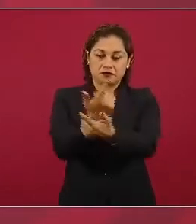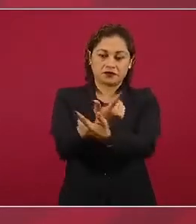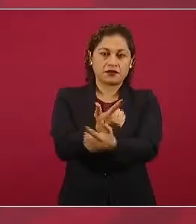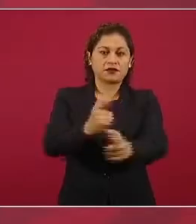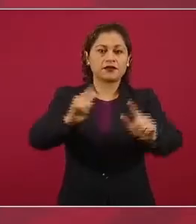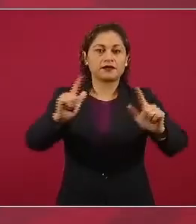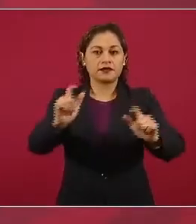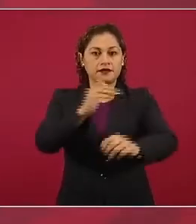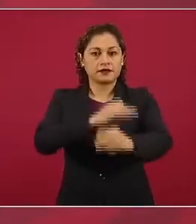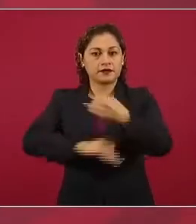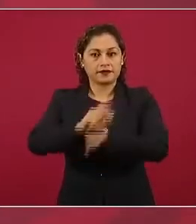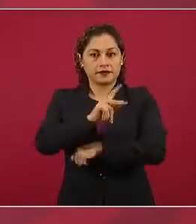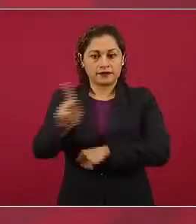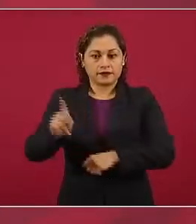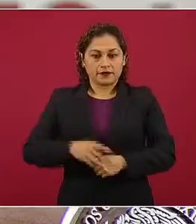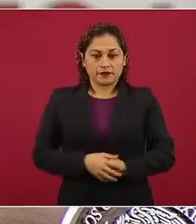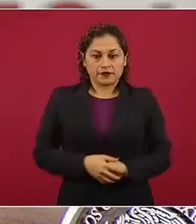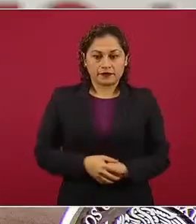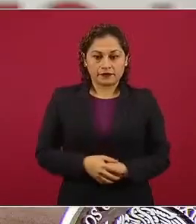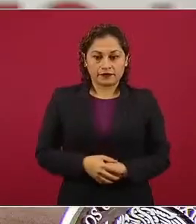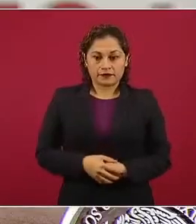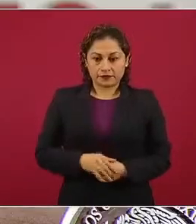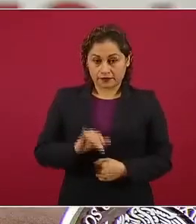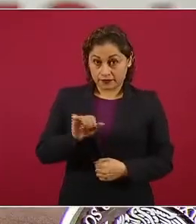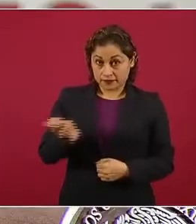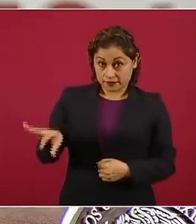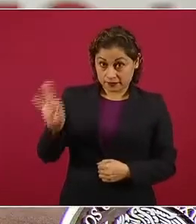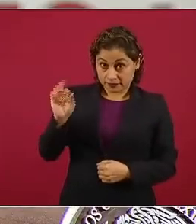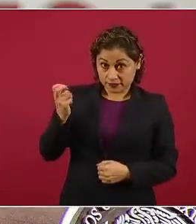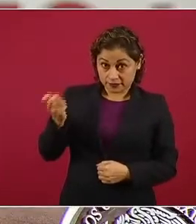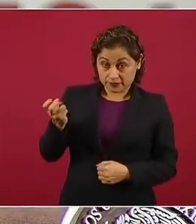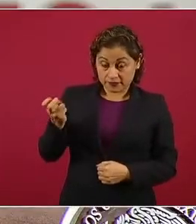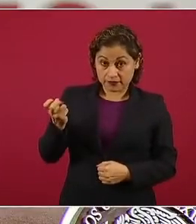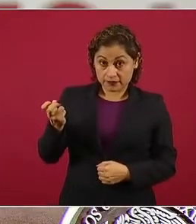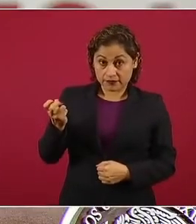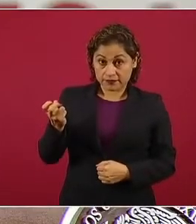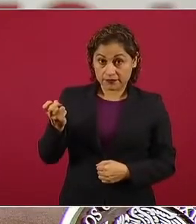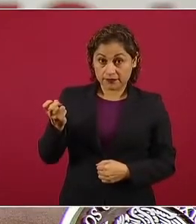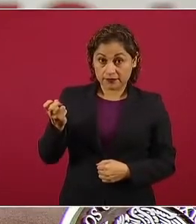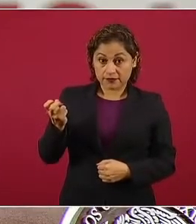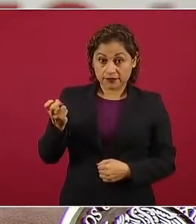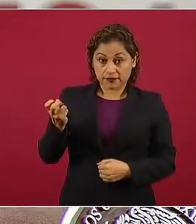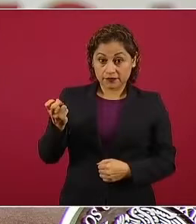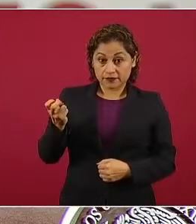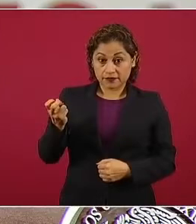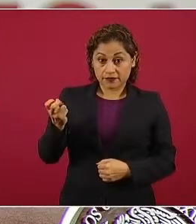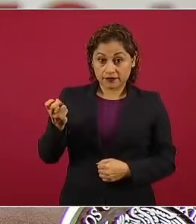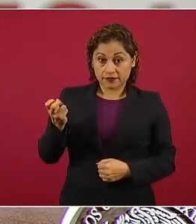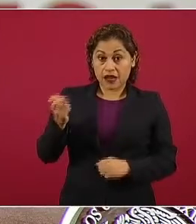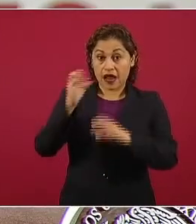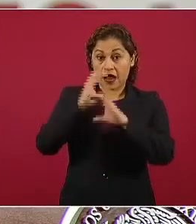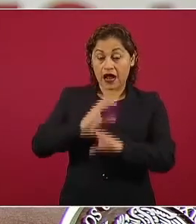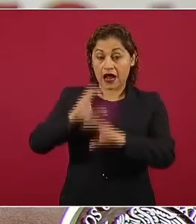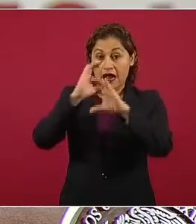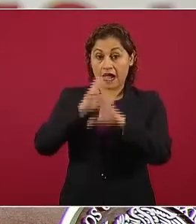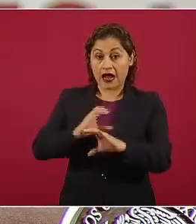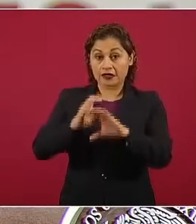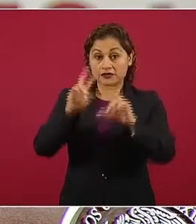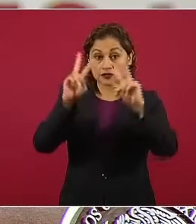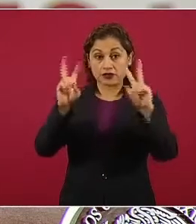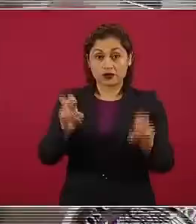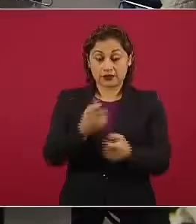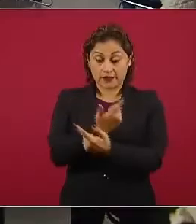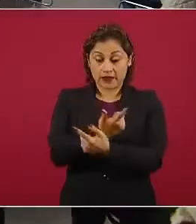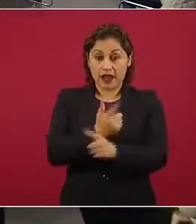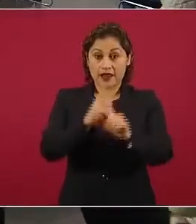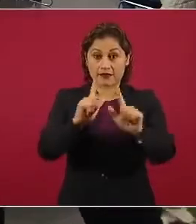Ahora, a ver si conseguimos la canción de la libertad, a la